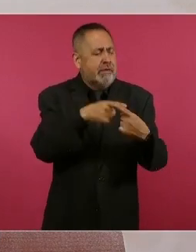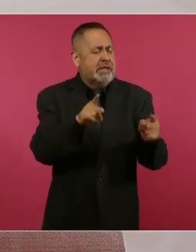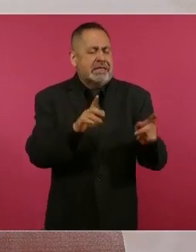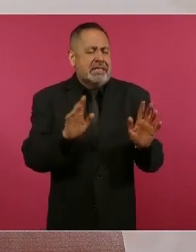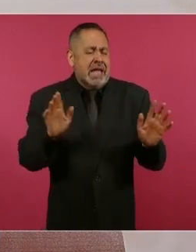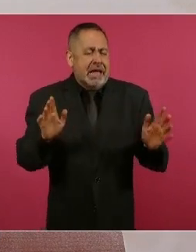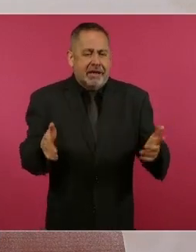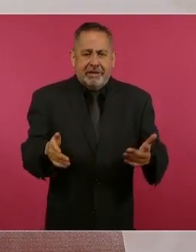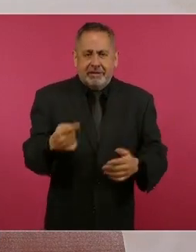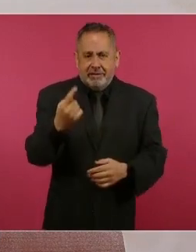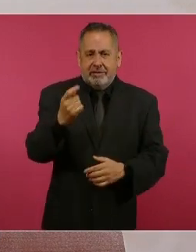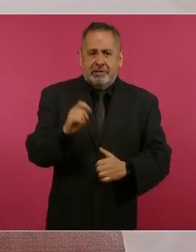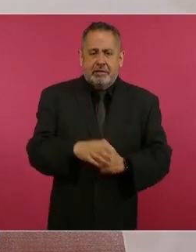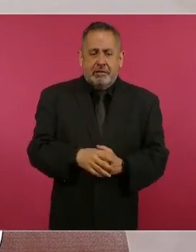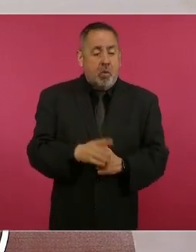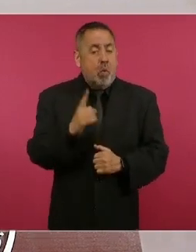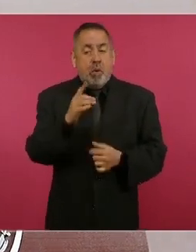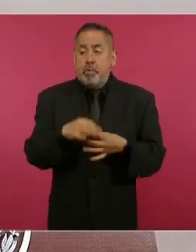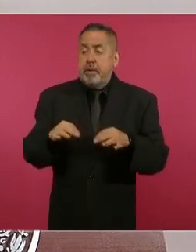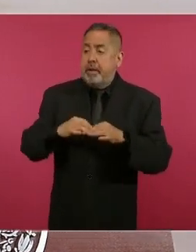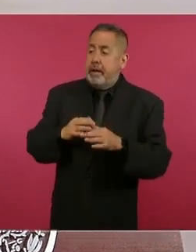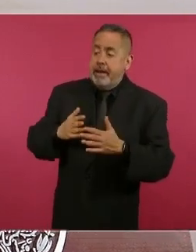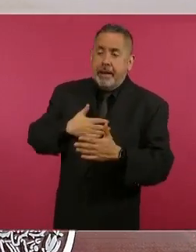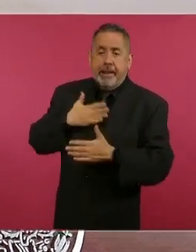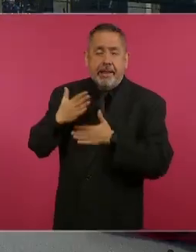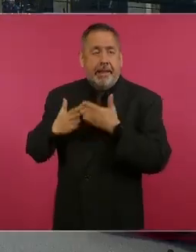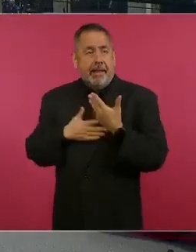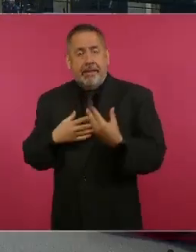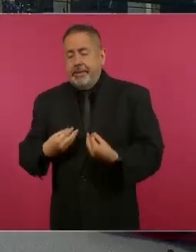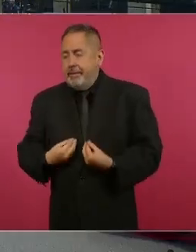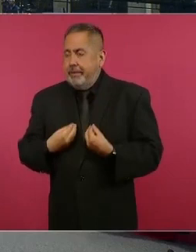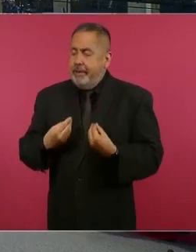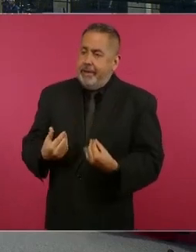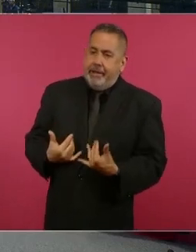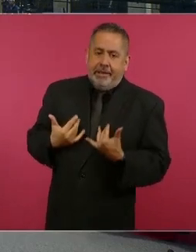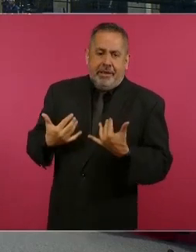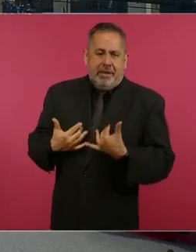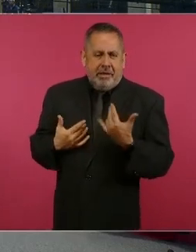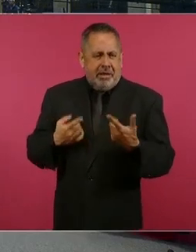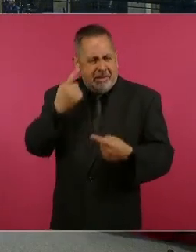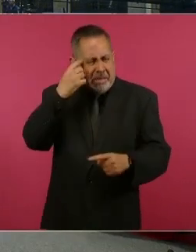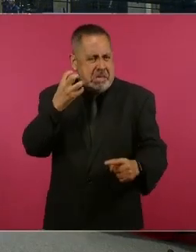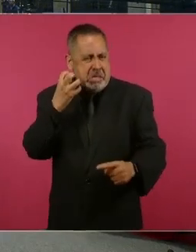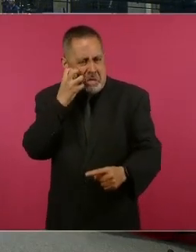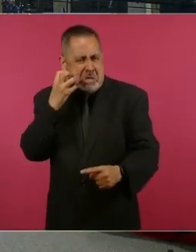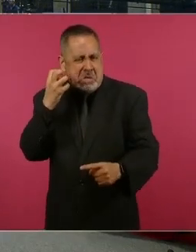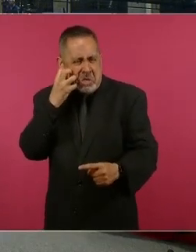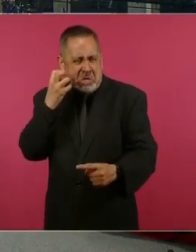importante la alegría, la vida, ¿para qué amargarlos?